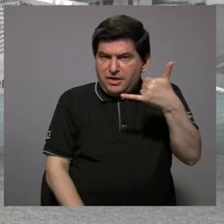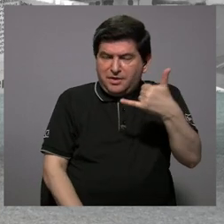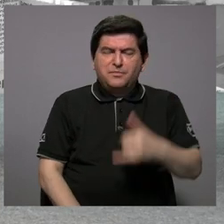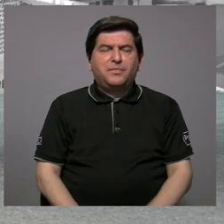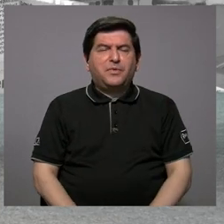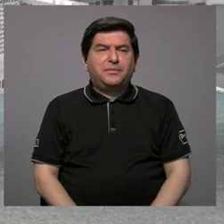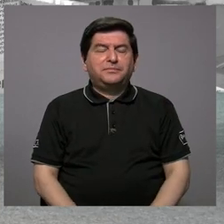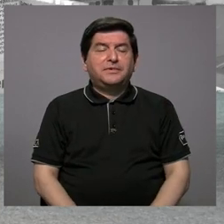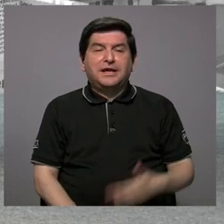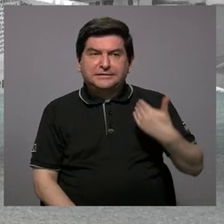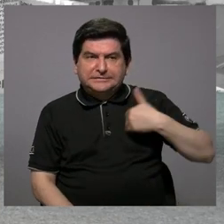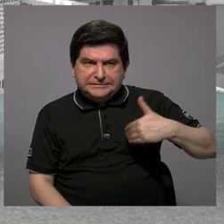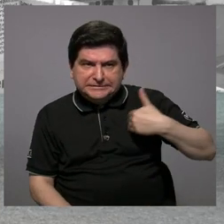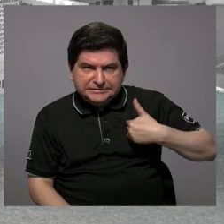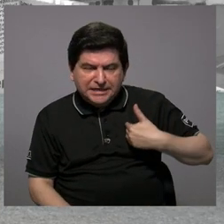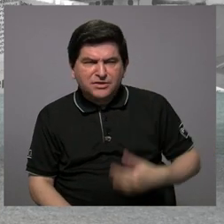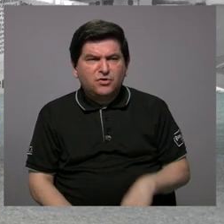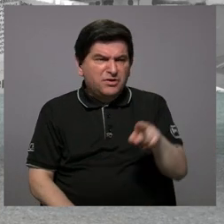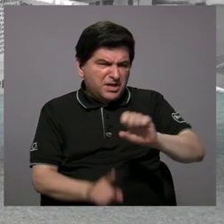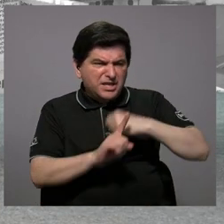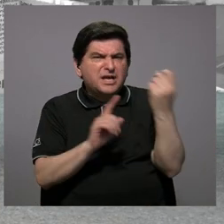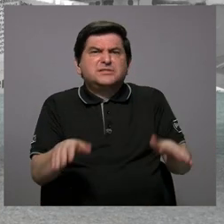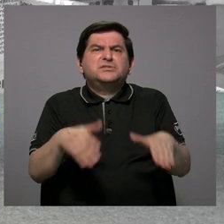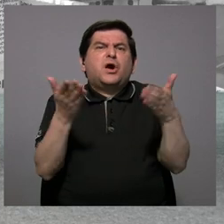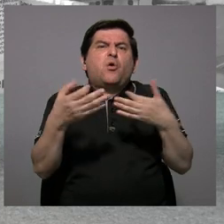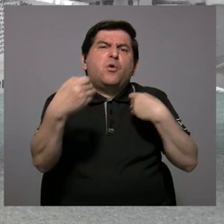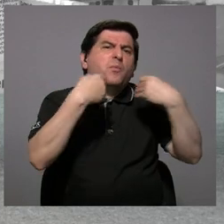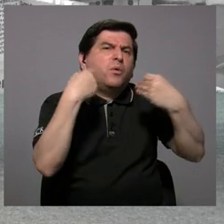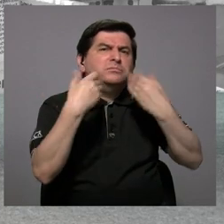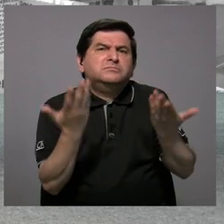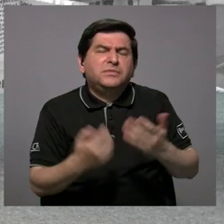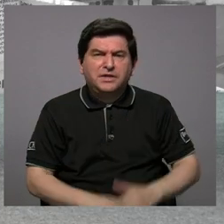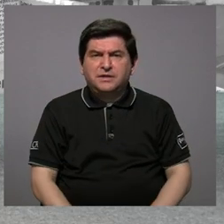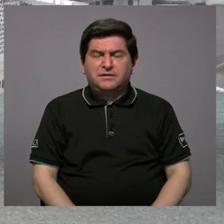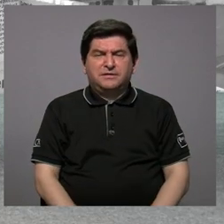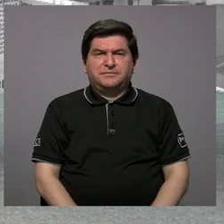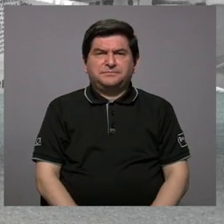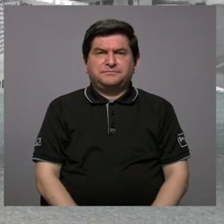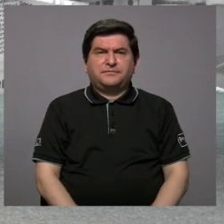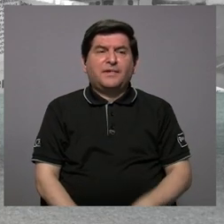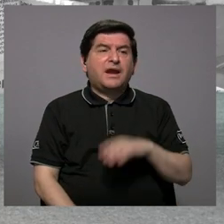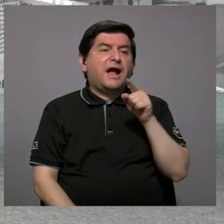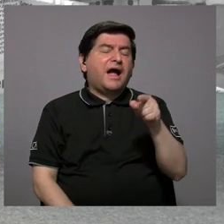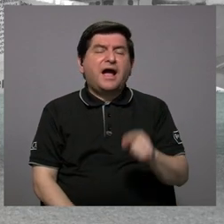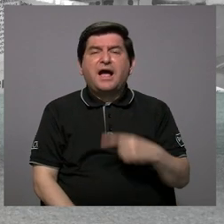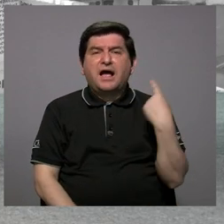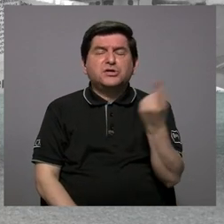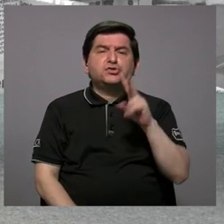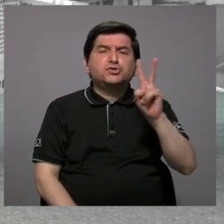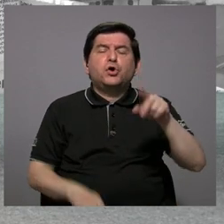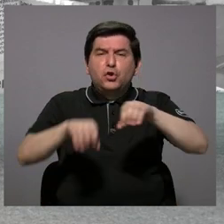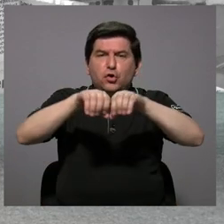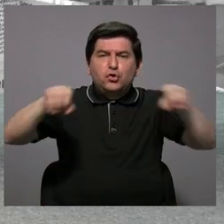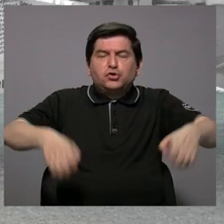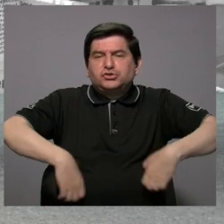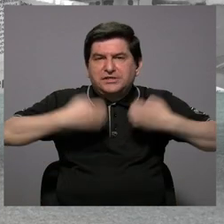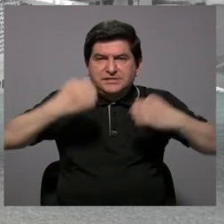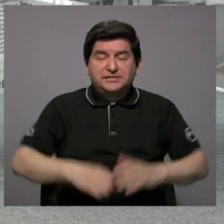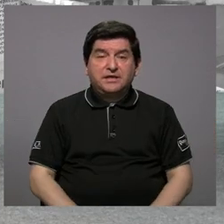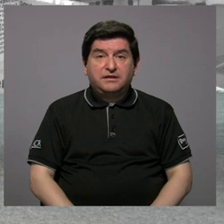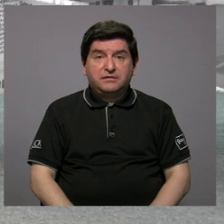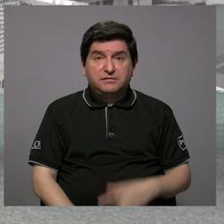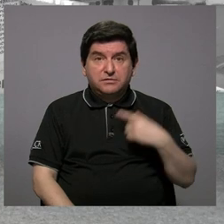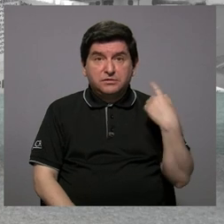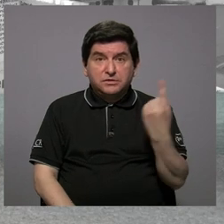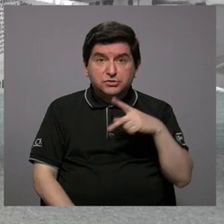Julano y tal le digo, ¿cómo es esto? Explícame y me dicen, no, es que ahí solo existen dos tuberías, señores, si existen